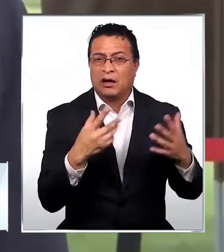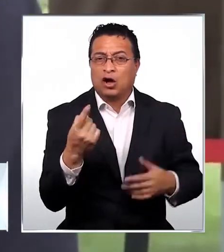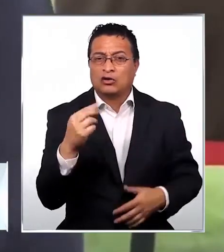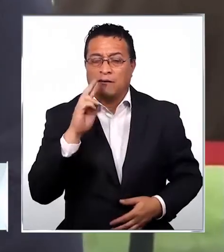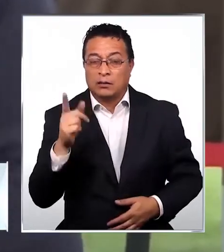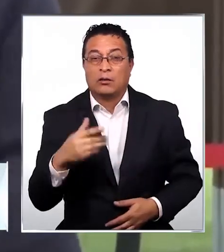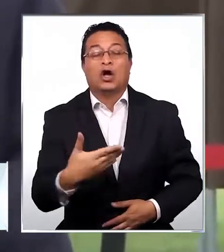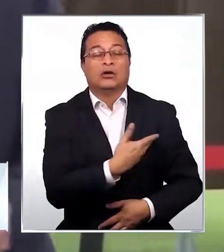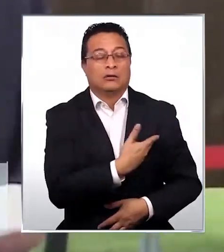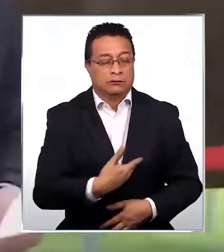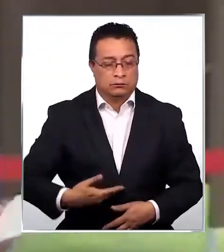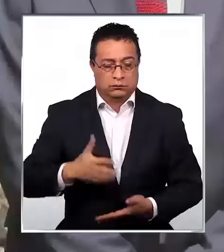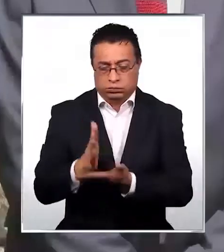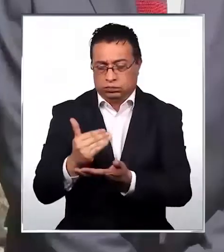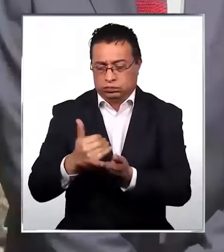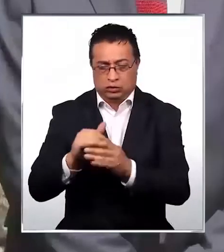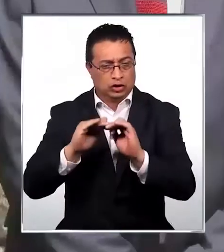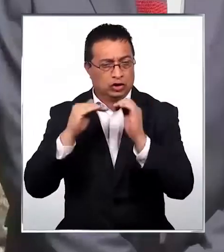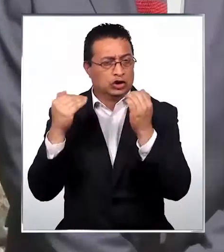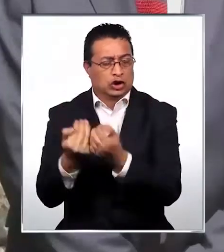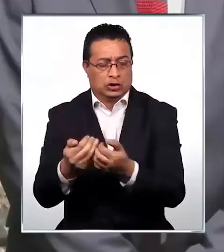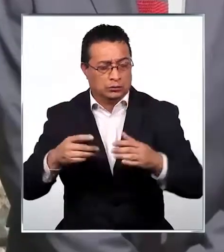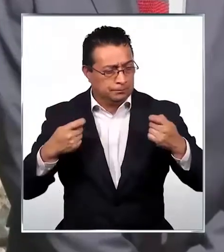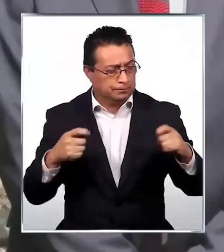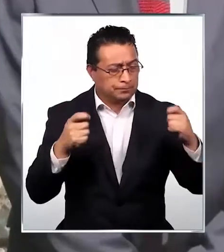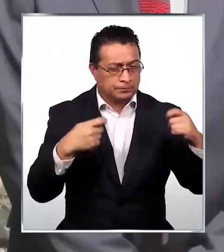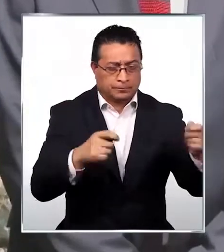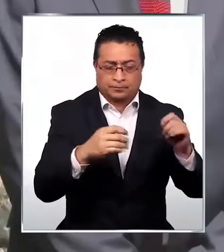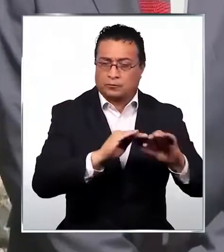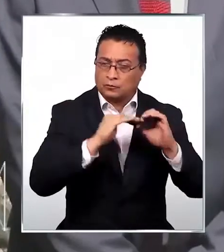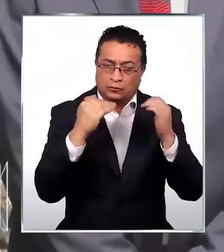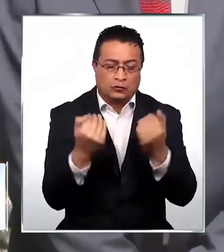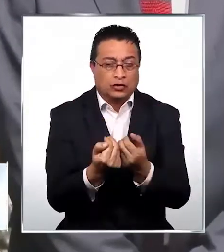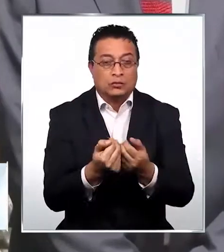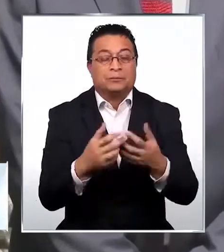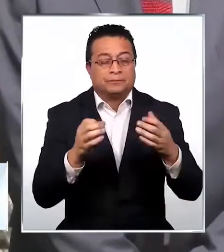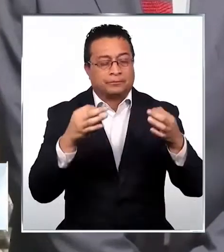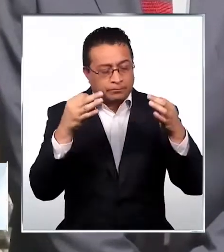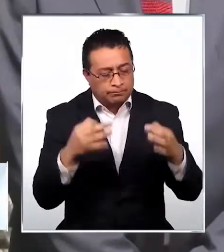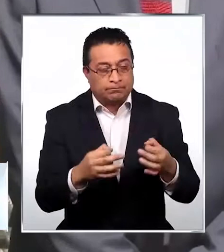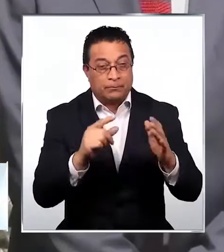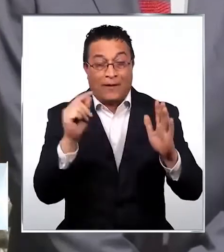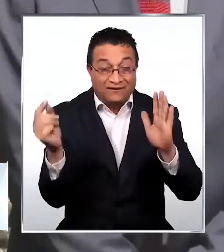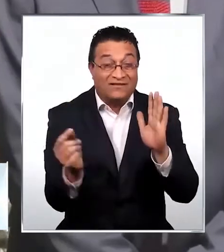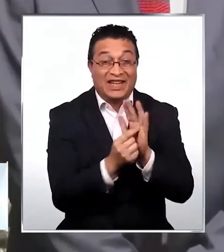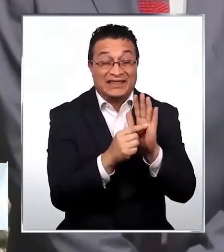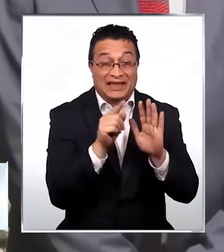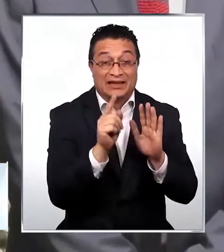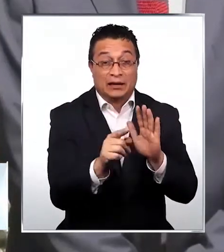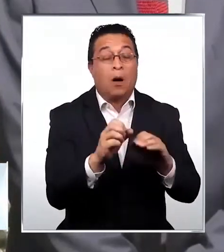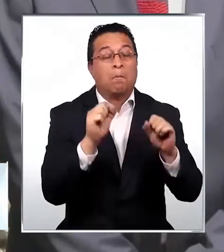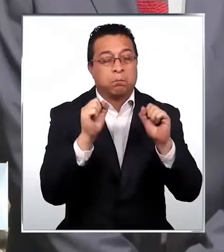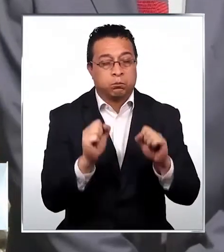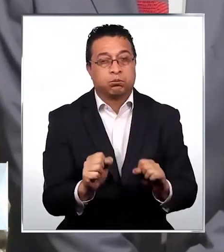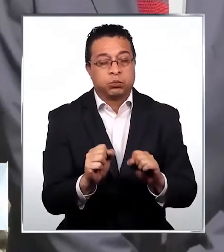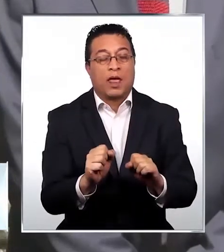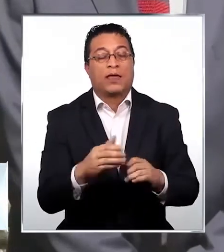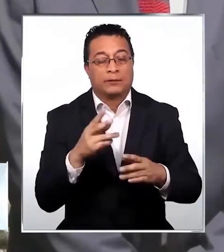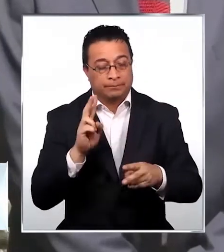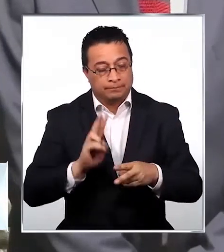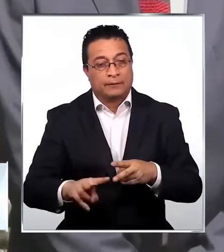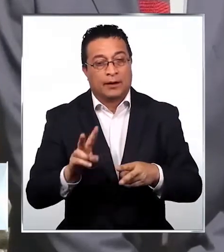El gobierno ha tomado todas las medidas, ha hecho todo lo necesario y todo lo suficiente para asegurar que esa fecha se pueda